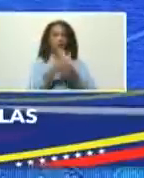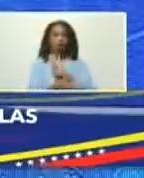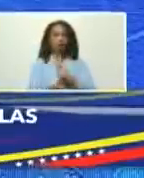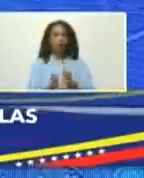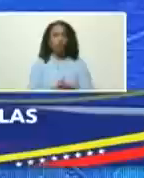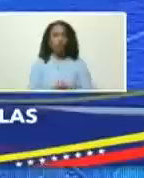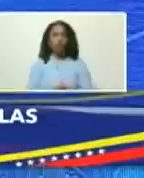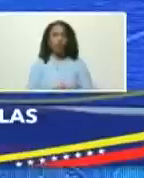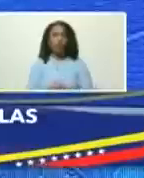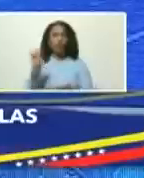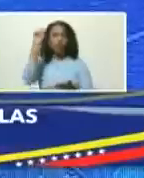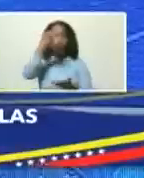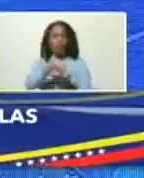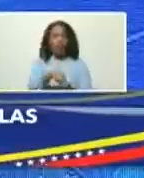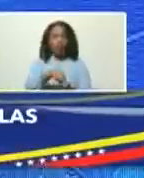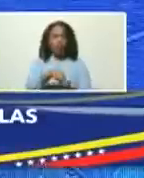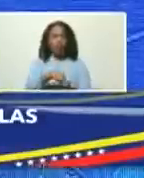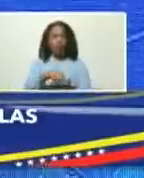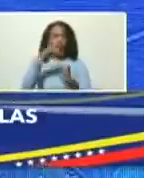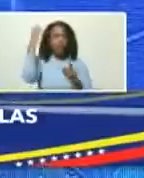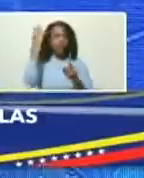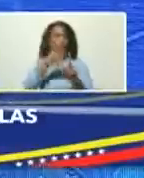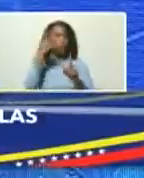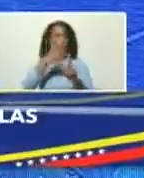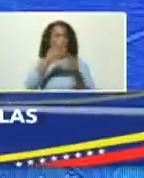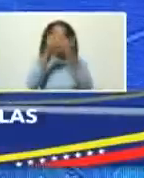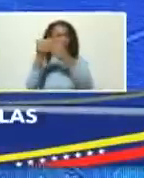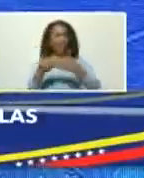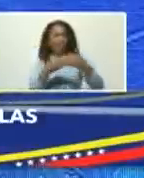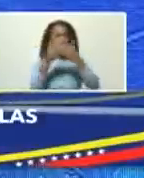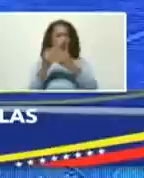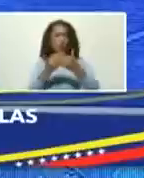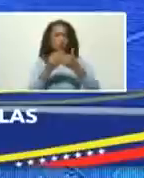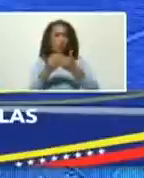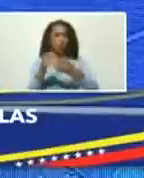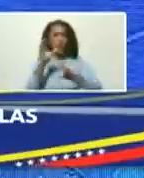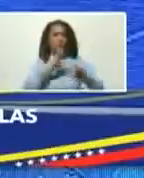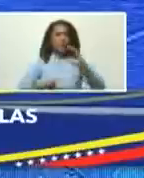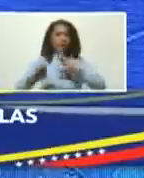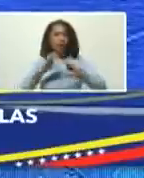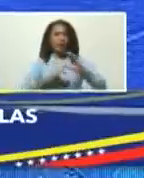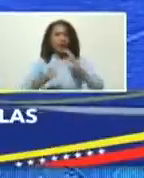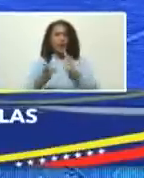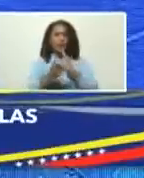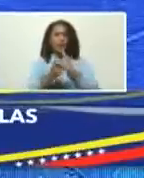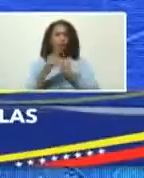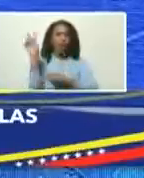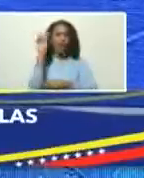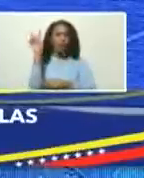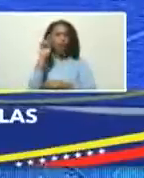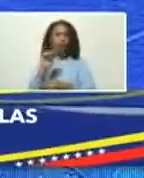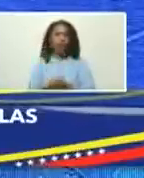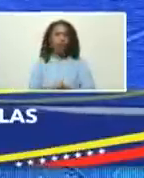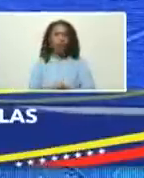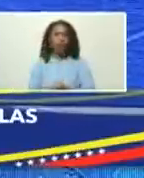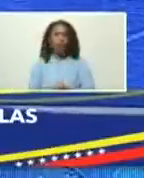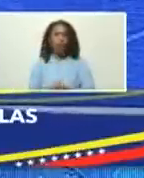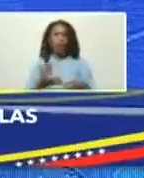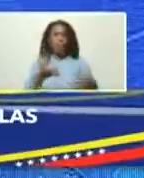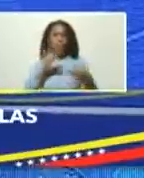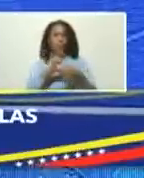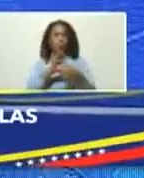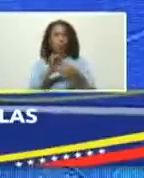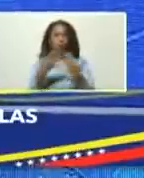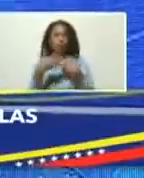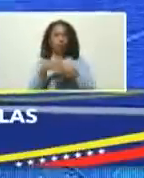desde centros de formación de estudio de innovación de ciencia y tecnología venezolano y con la articulación